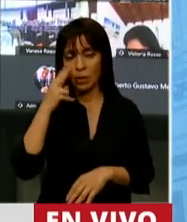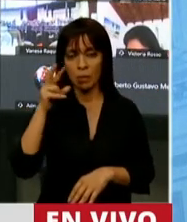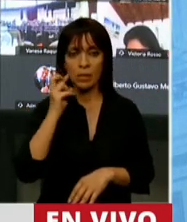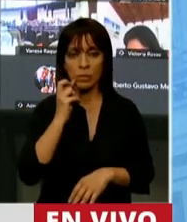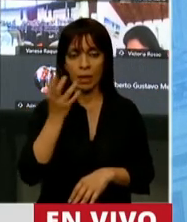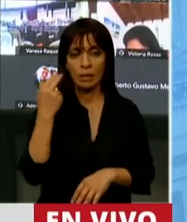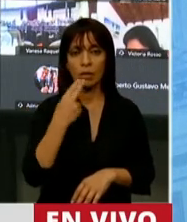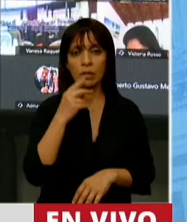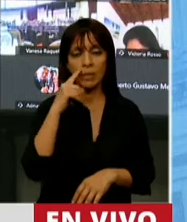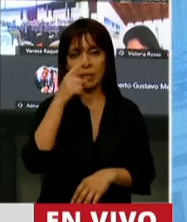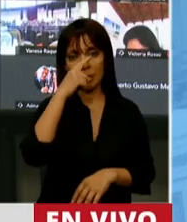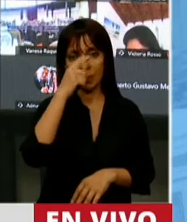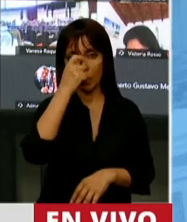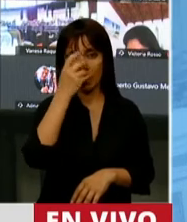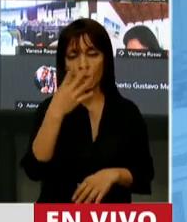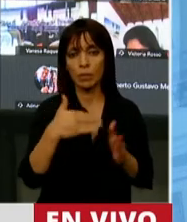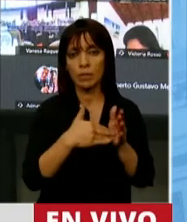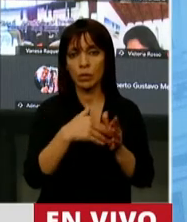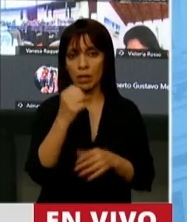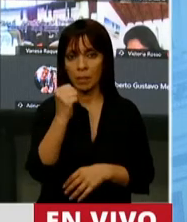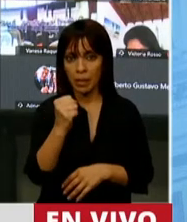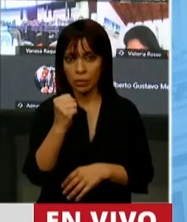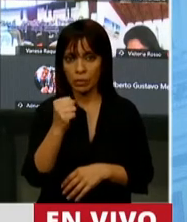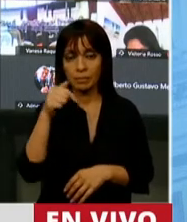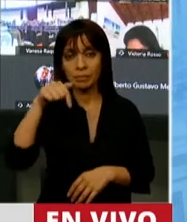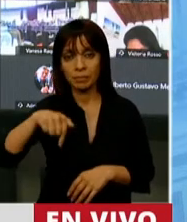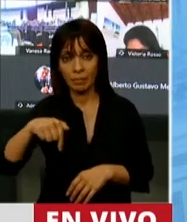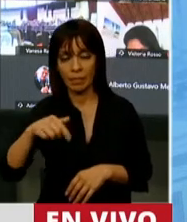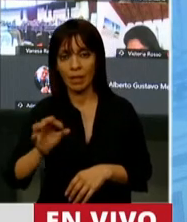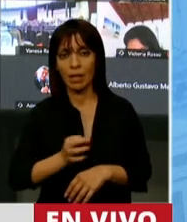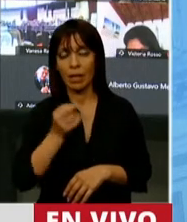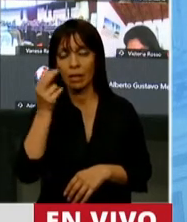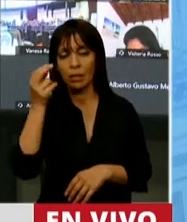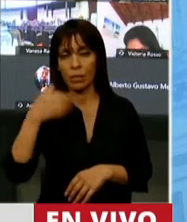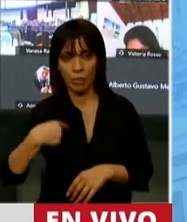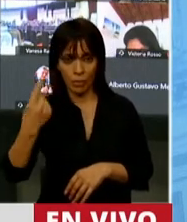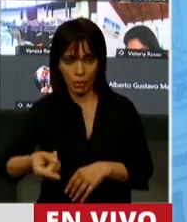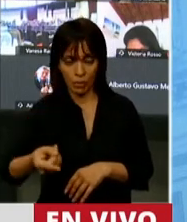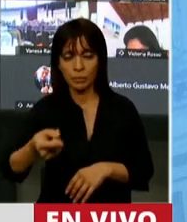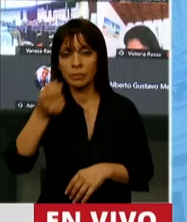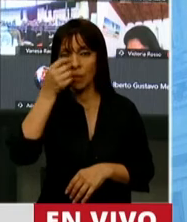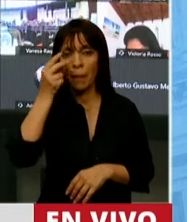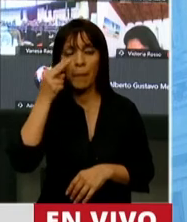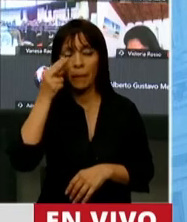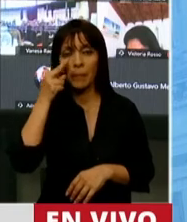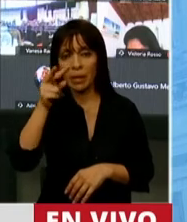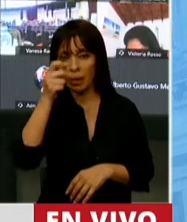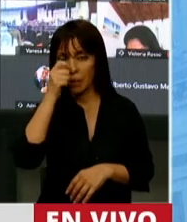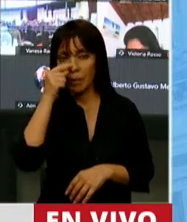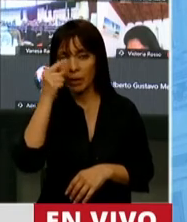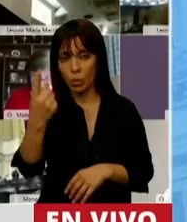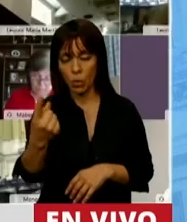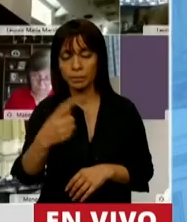.724 millones de pesos, en el 2021, planifica ser 130